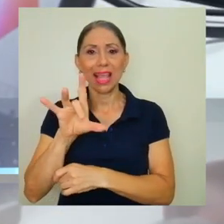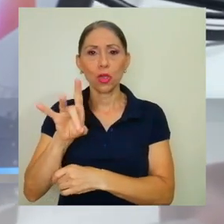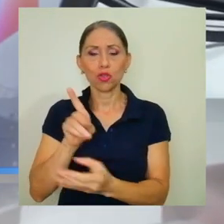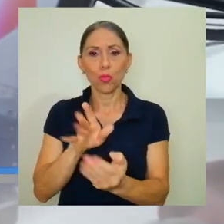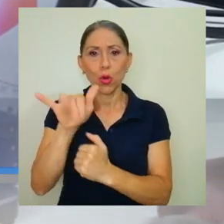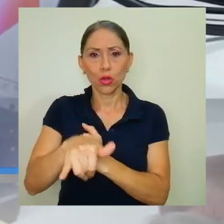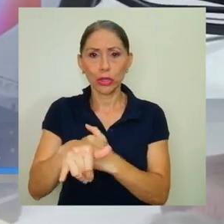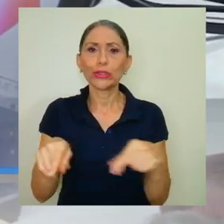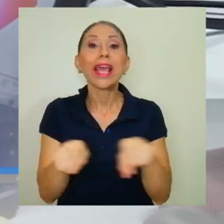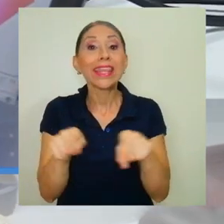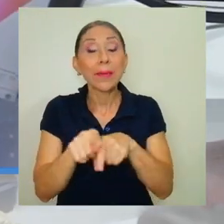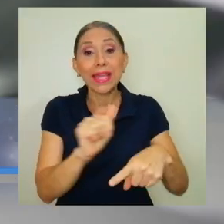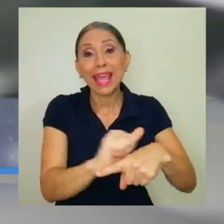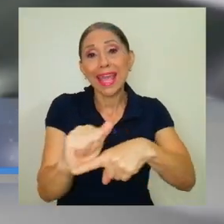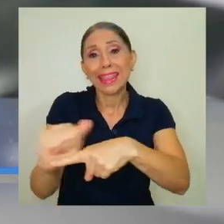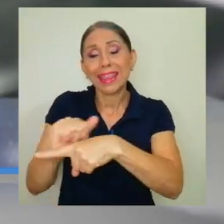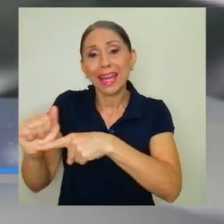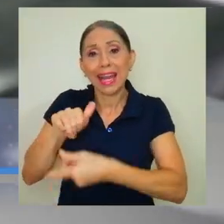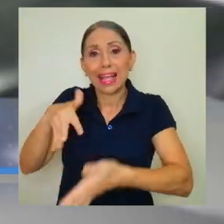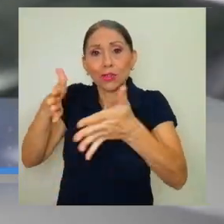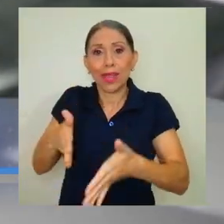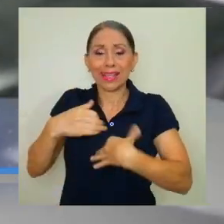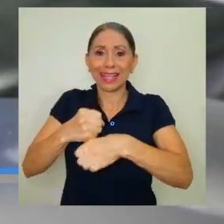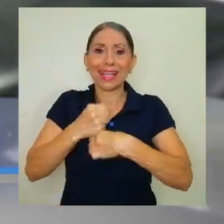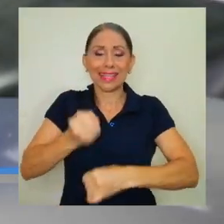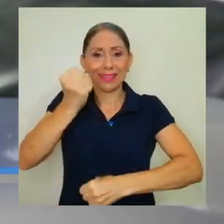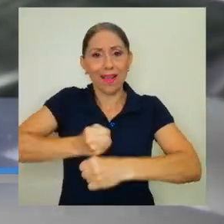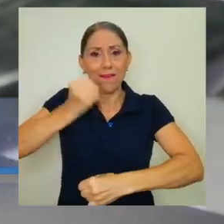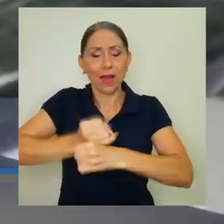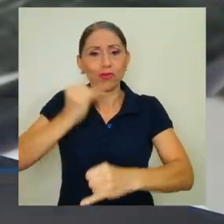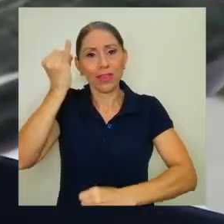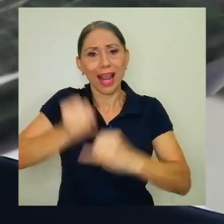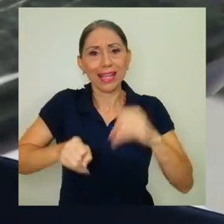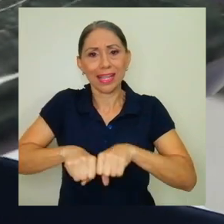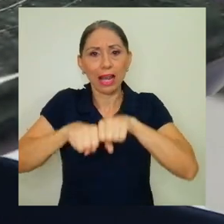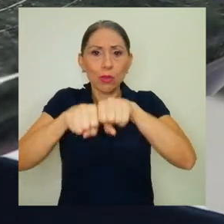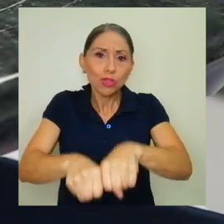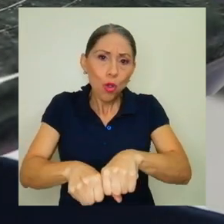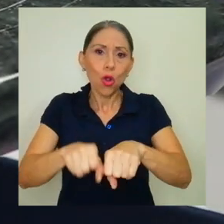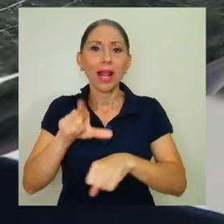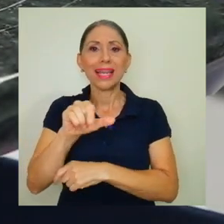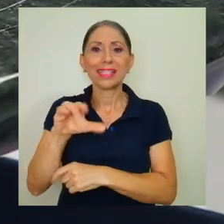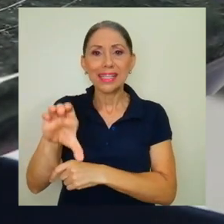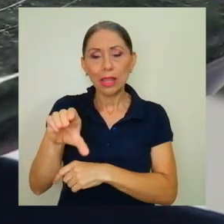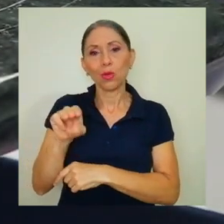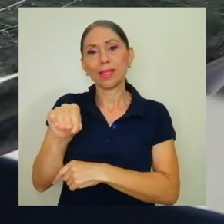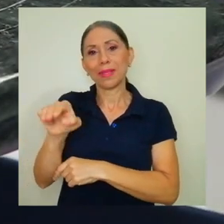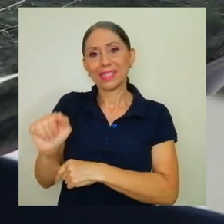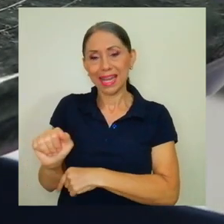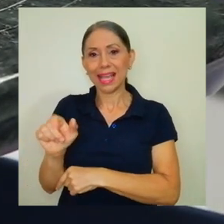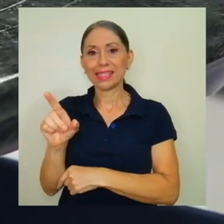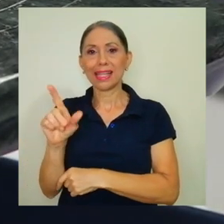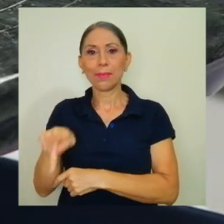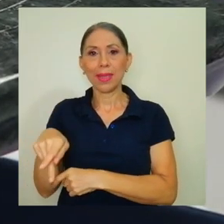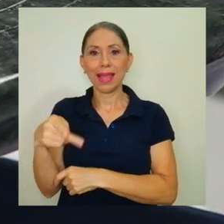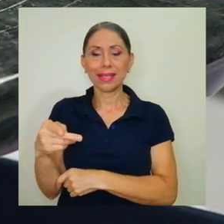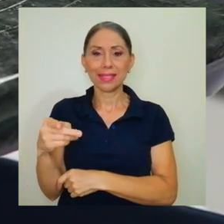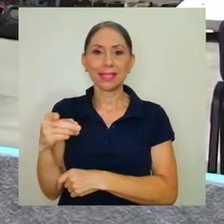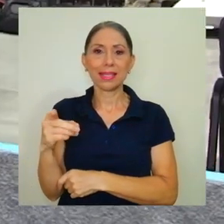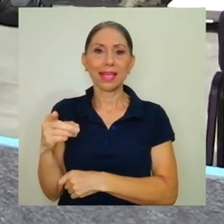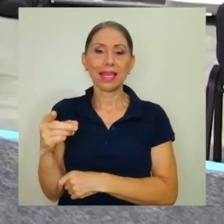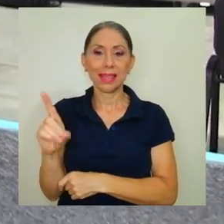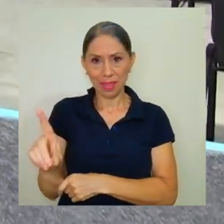proyectos y además entrenan a estudiantes que realizan trabajos finales de graduación, licenciaturas, maestrías y doctorados.